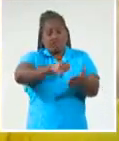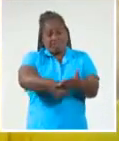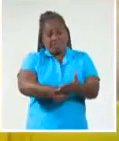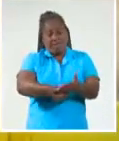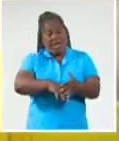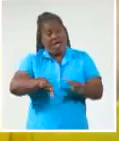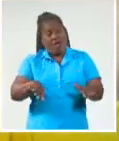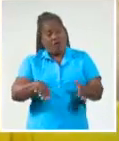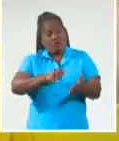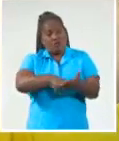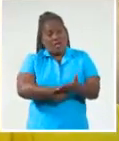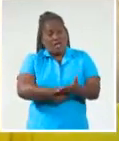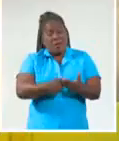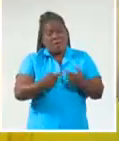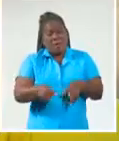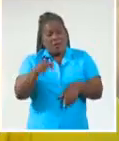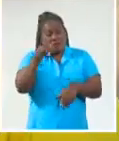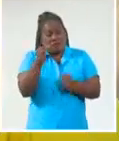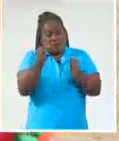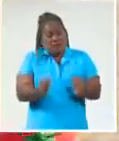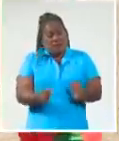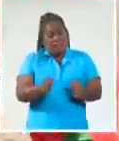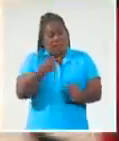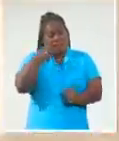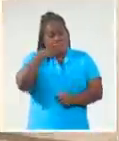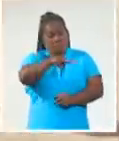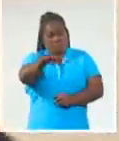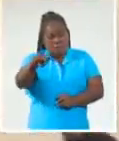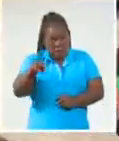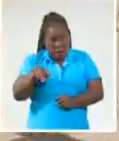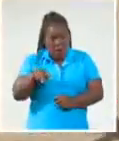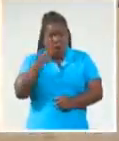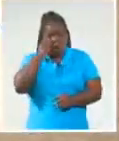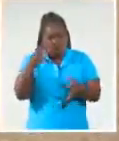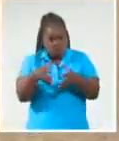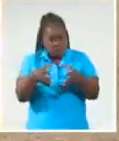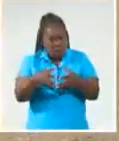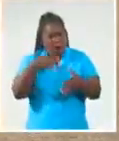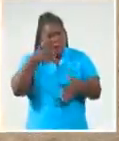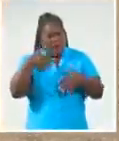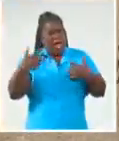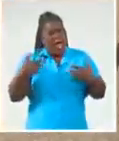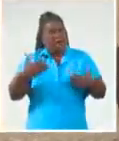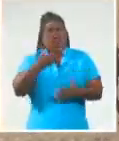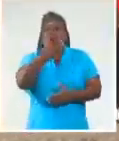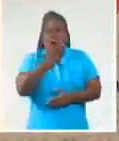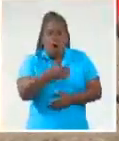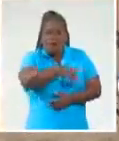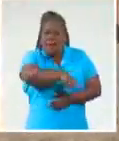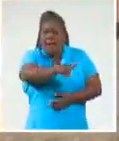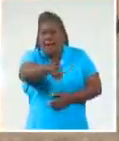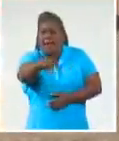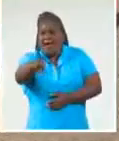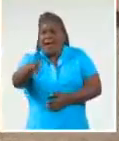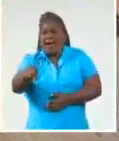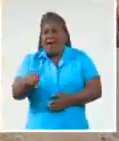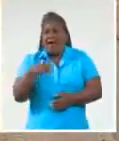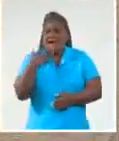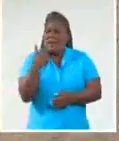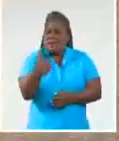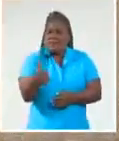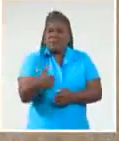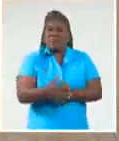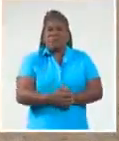Pero estamos aquí, bueno, los muchachos con buen ánimo, ganas que es lo principal y juventud. Es mucho mejor con el equipo y pienso que saquemos el reciclado.